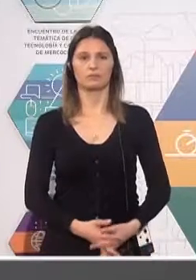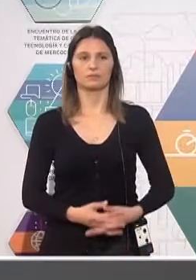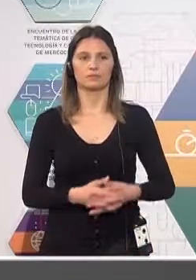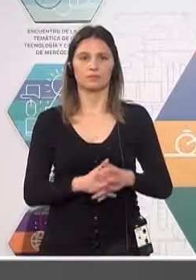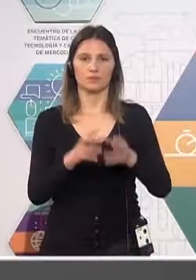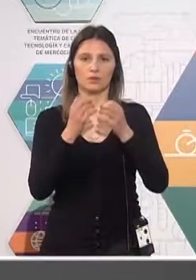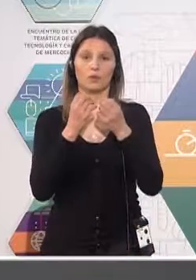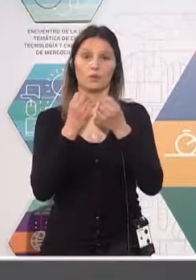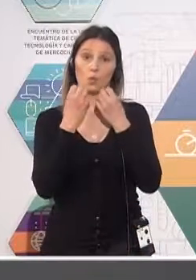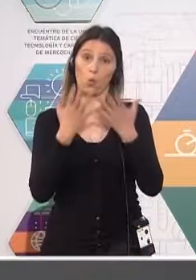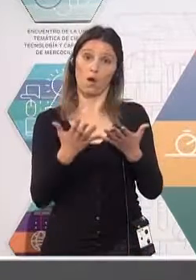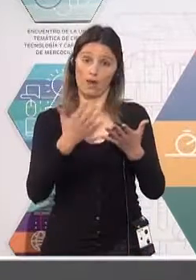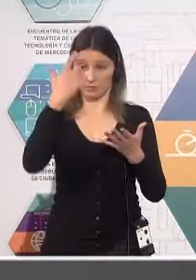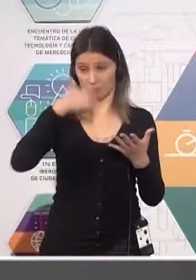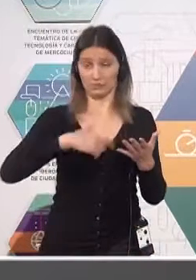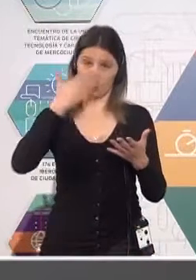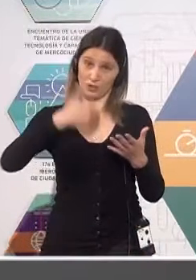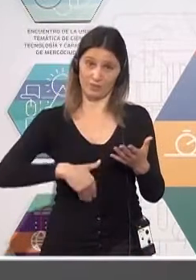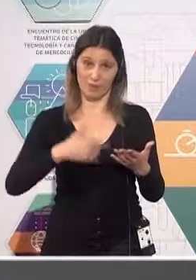Bueno, tengo una buena noticia, soy el último.